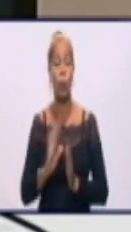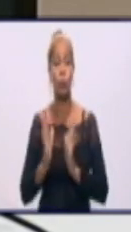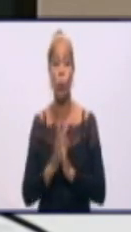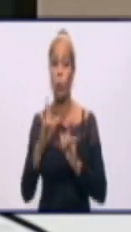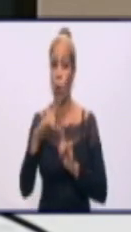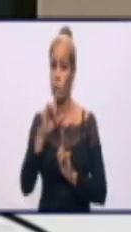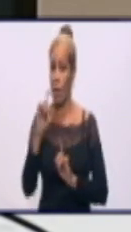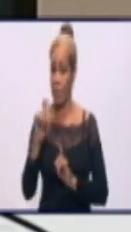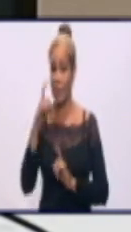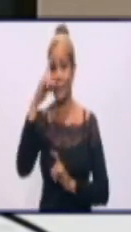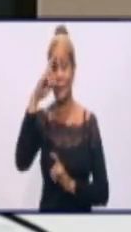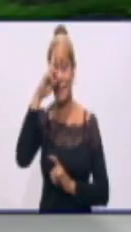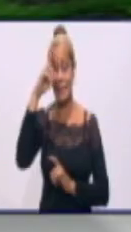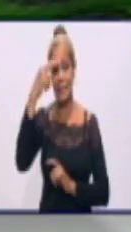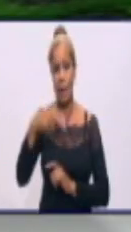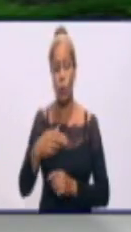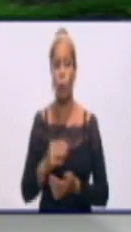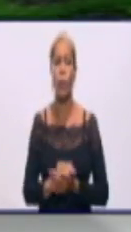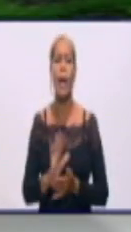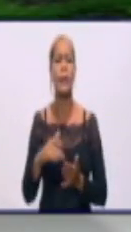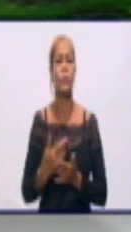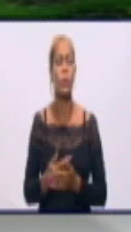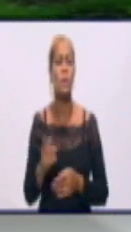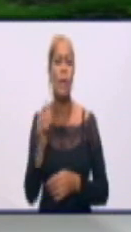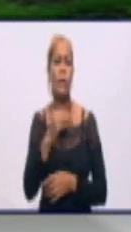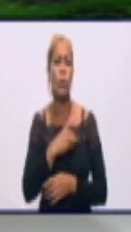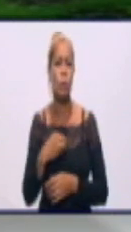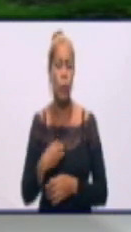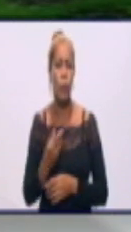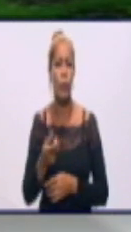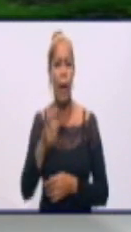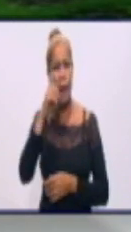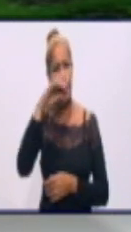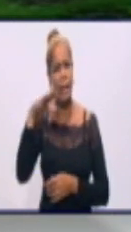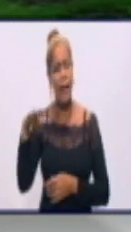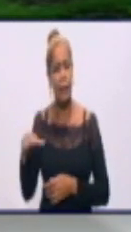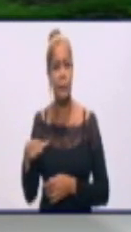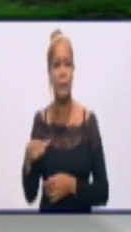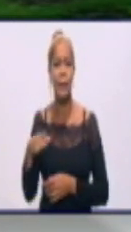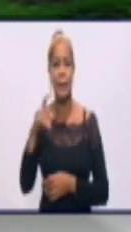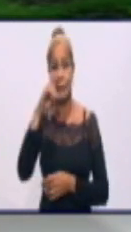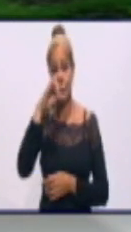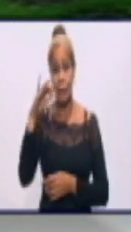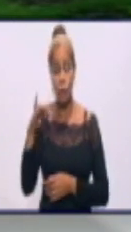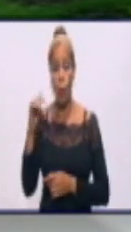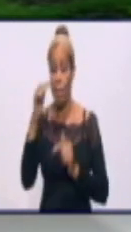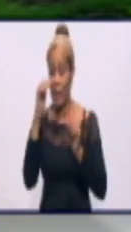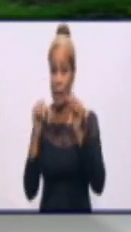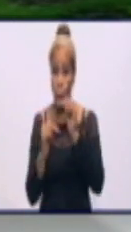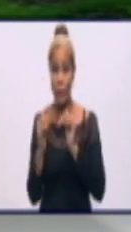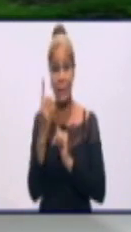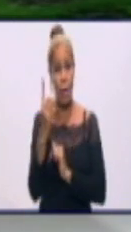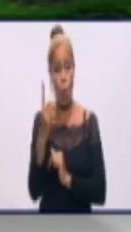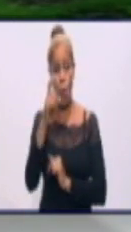Doctora, en los casos de la edad pediátrica que hemos tenido en la provincia, menores de un año,